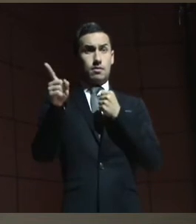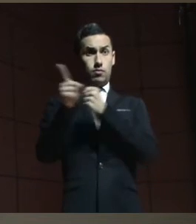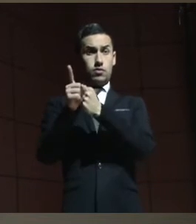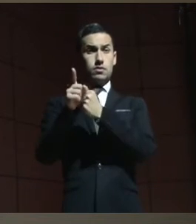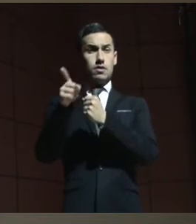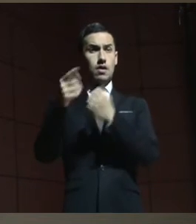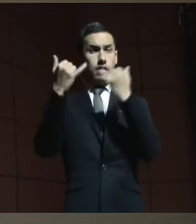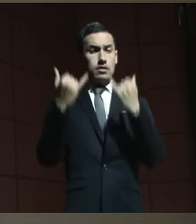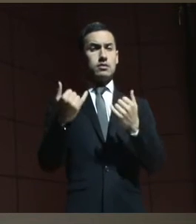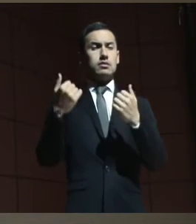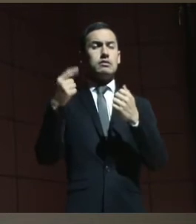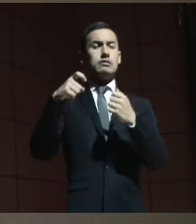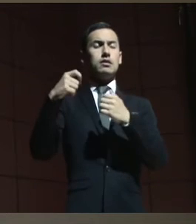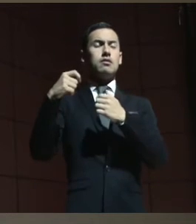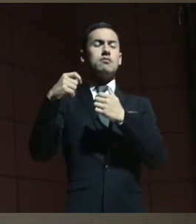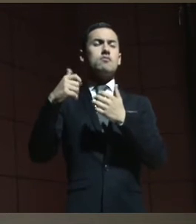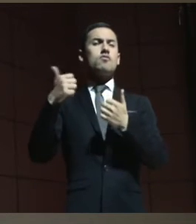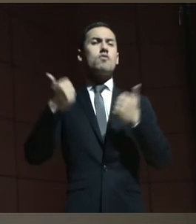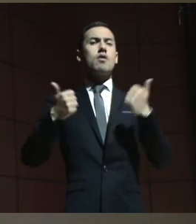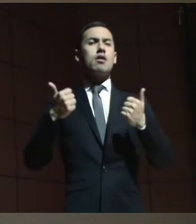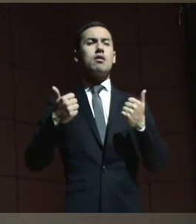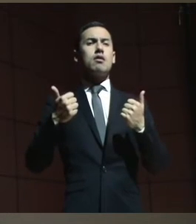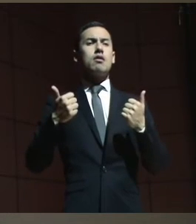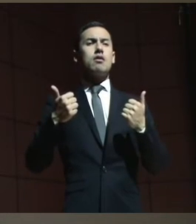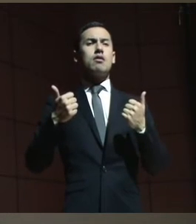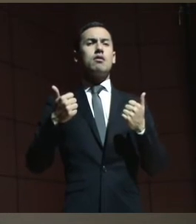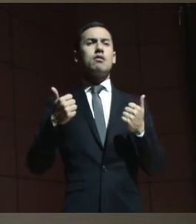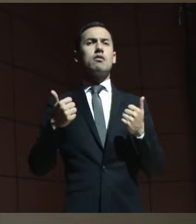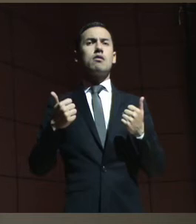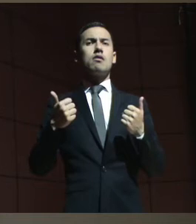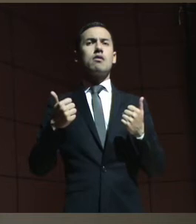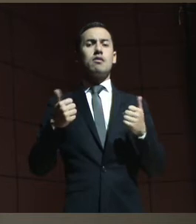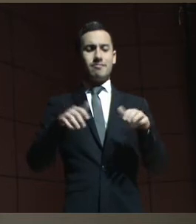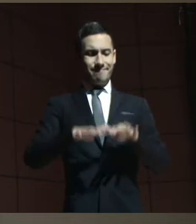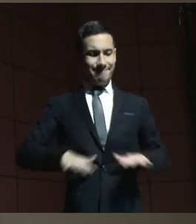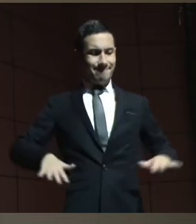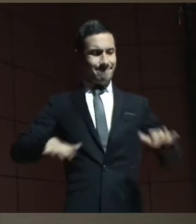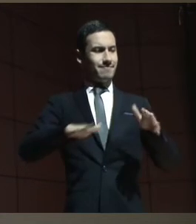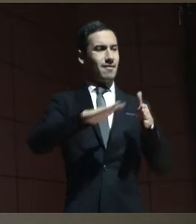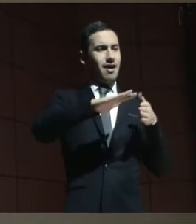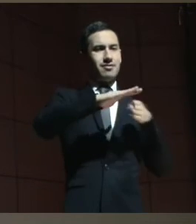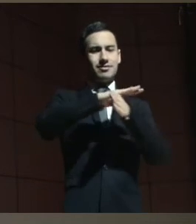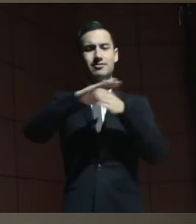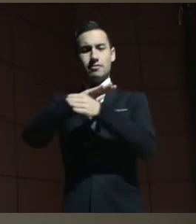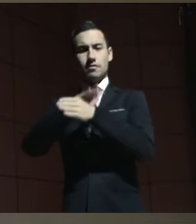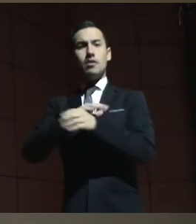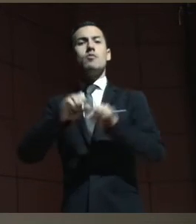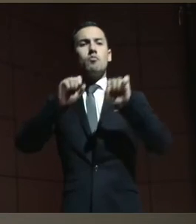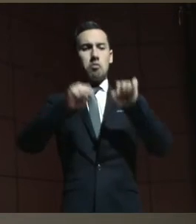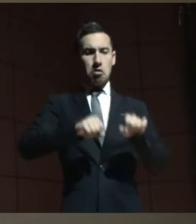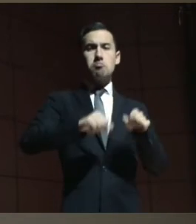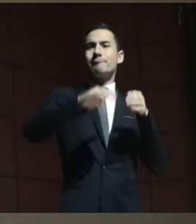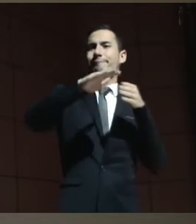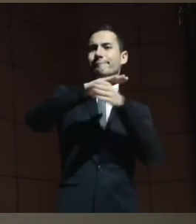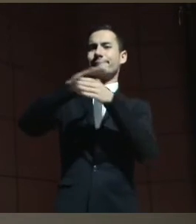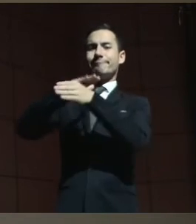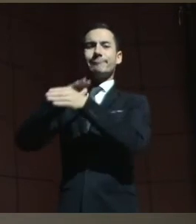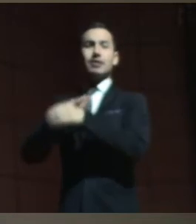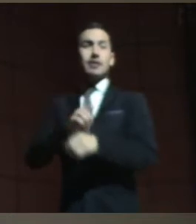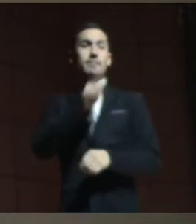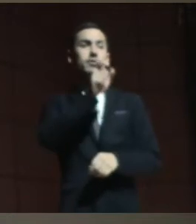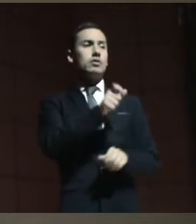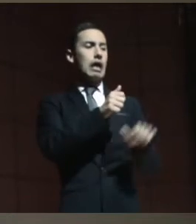tiene que ver con tener un medio accesible para trasladarse, tener un asistente que